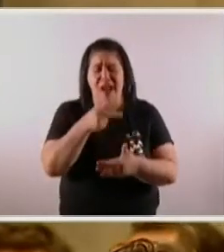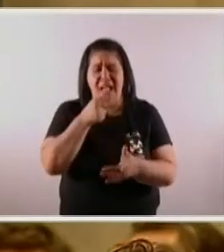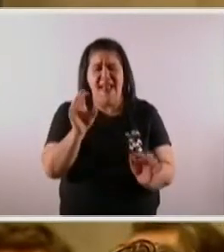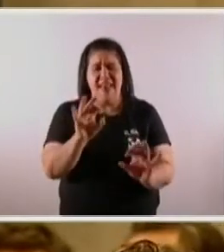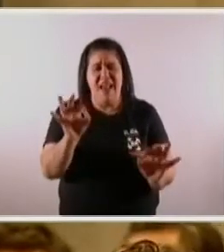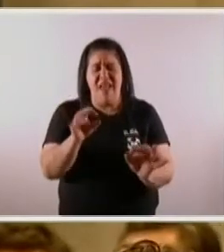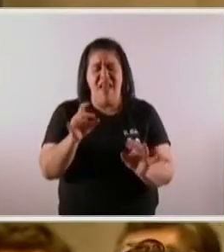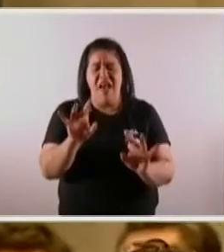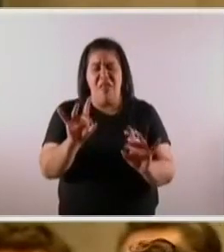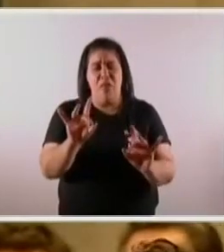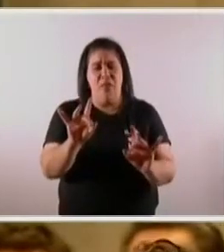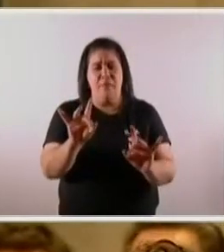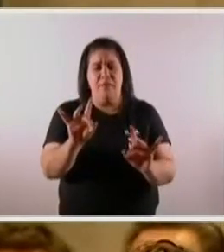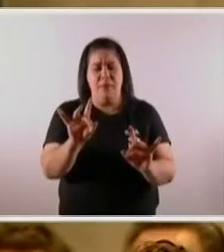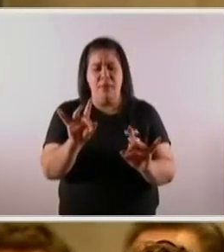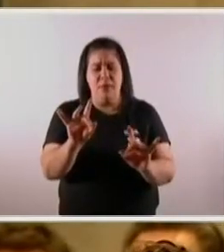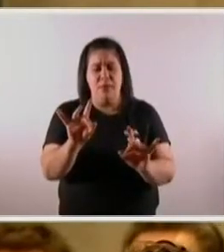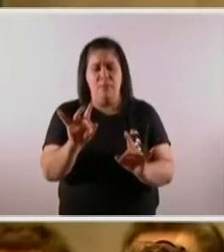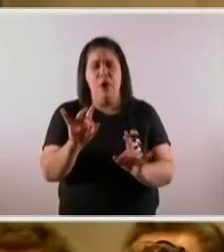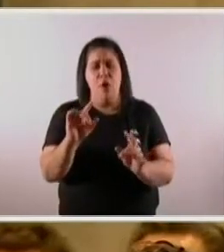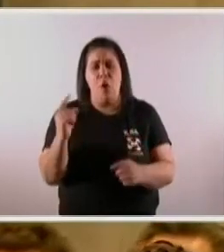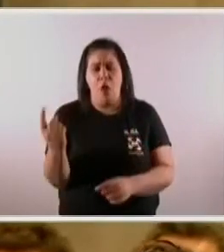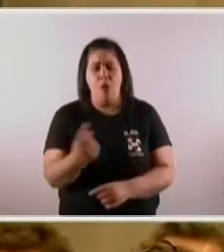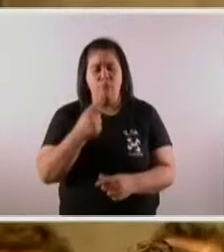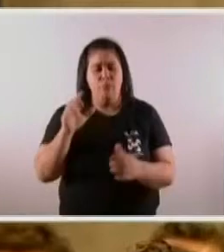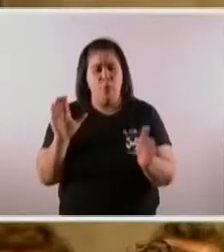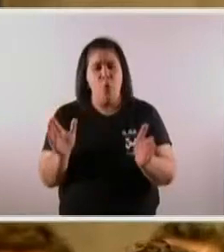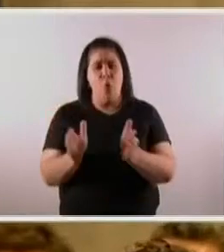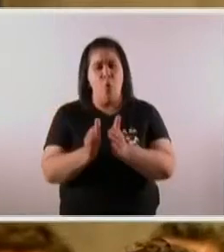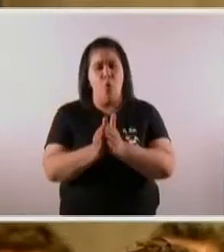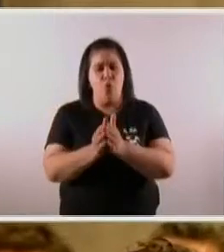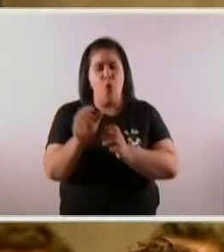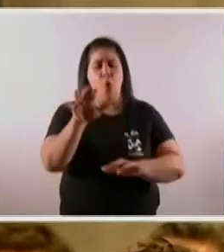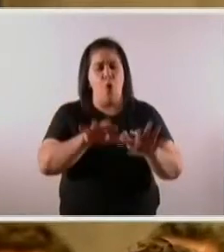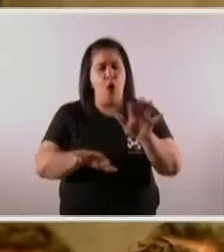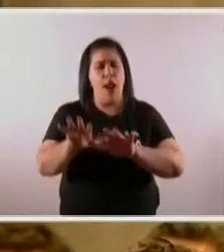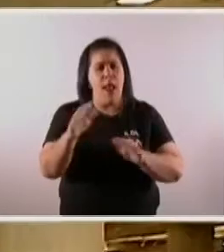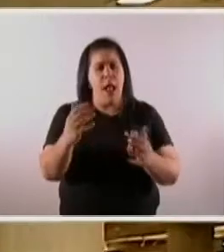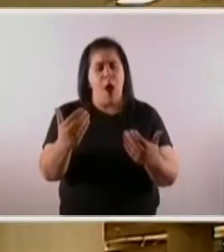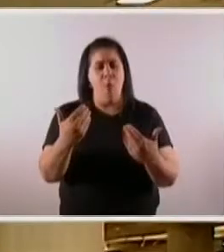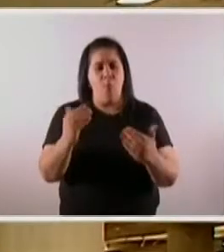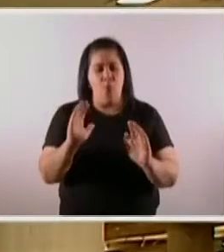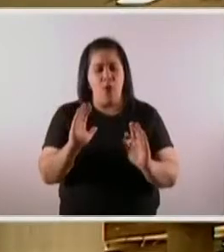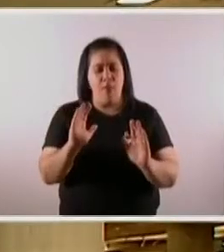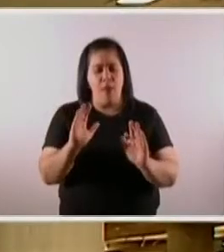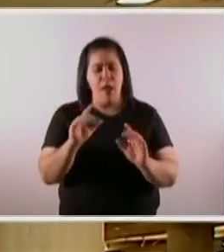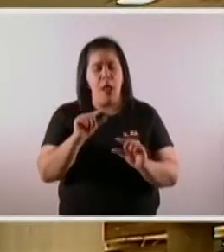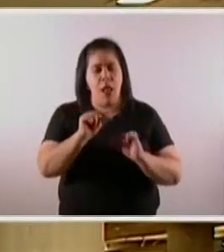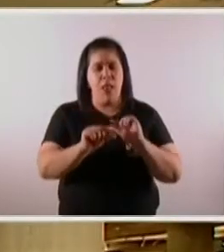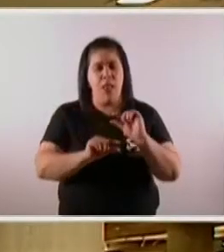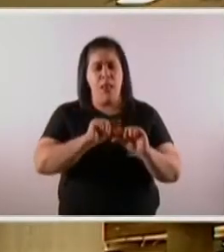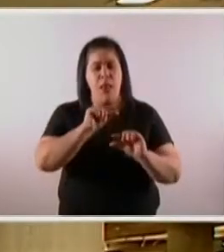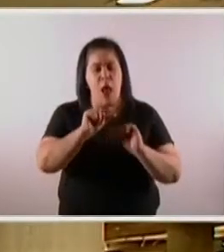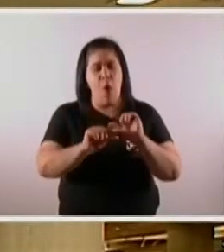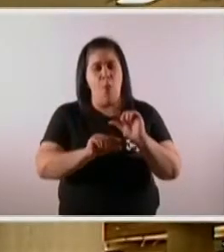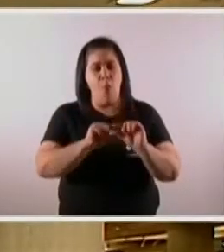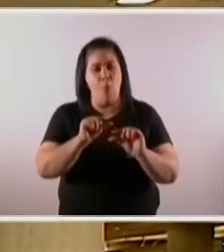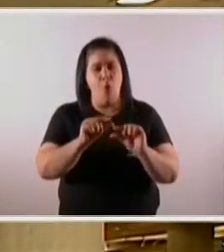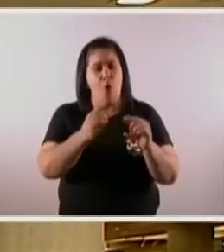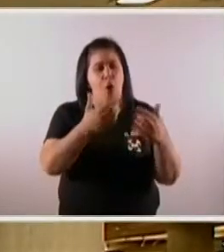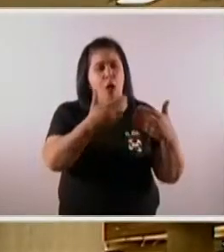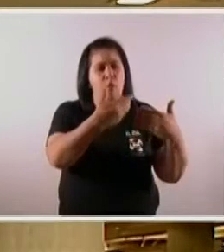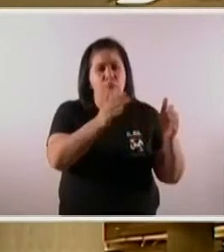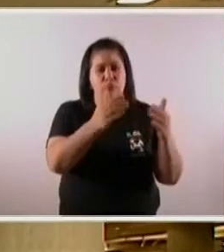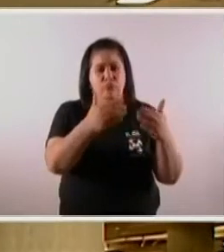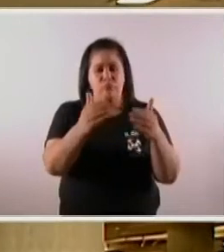Pero juntos pudimos organizarnos, pudimos cuidarnos y pudimos ir recuperando gradualmente las libertades